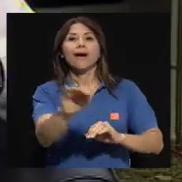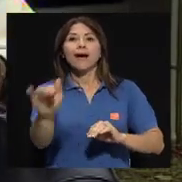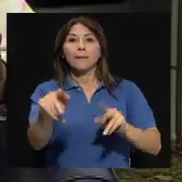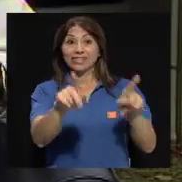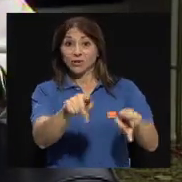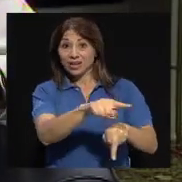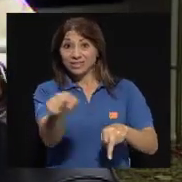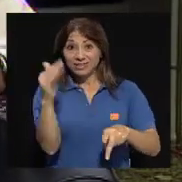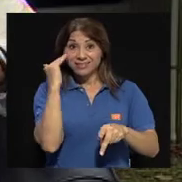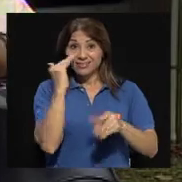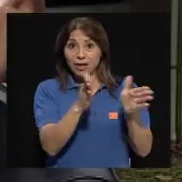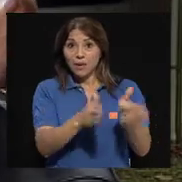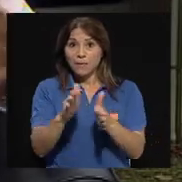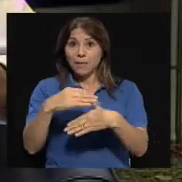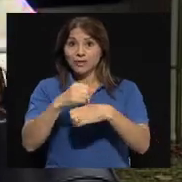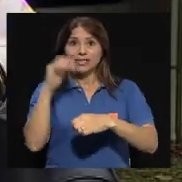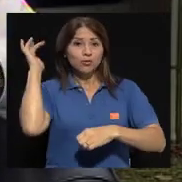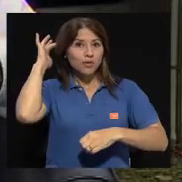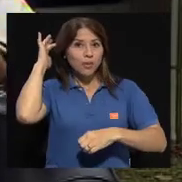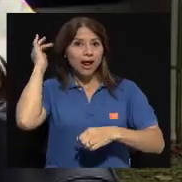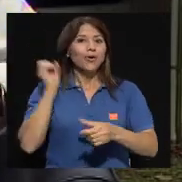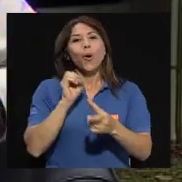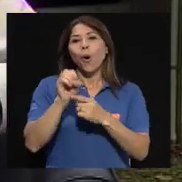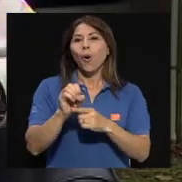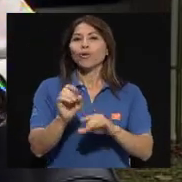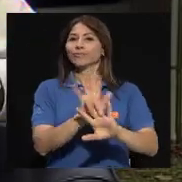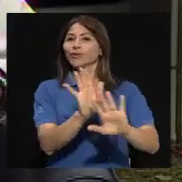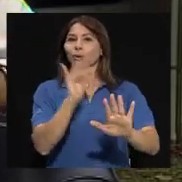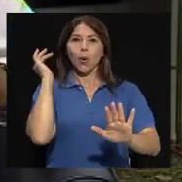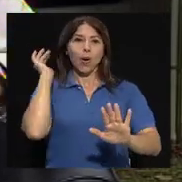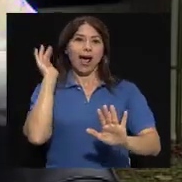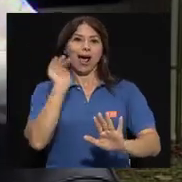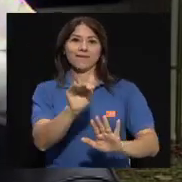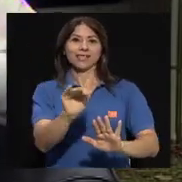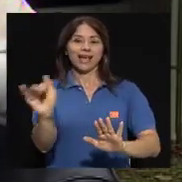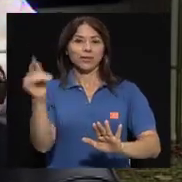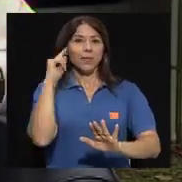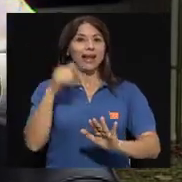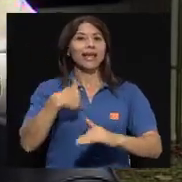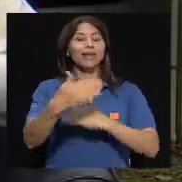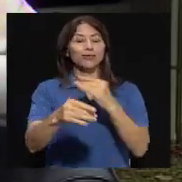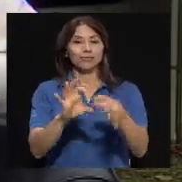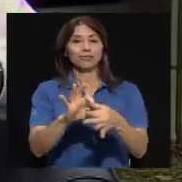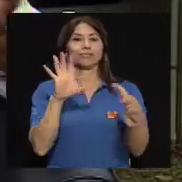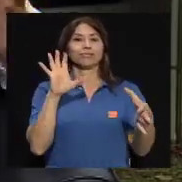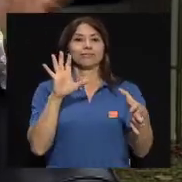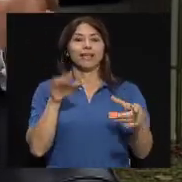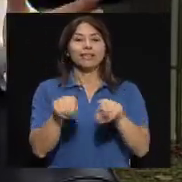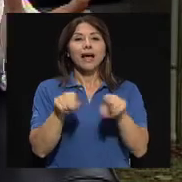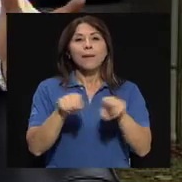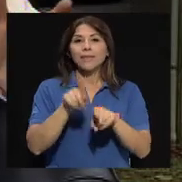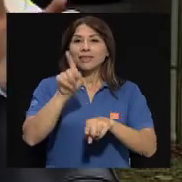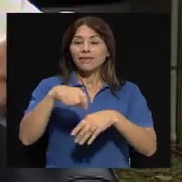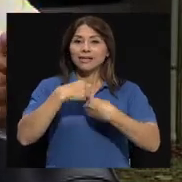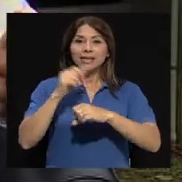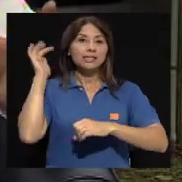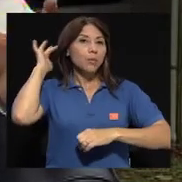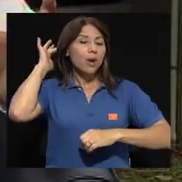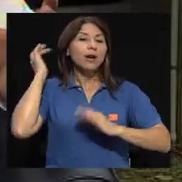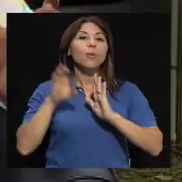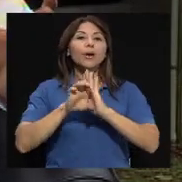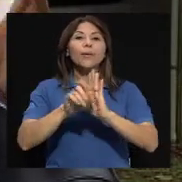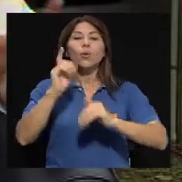poder hacer que sea, si es un edificio de tipo a nivel vertical, a nivel horizontal, o sea, un departamento. En caso de una casa pequeña,